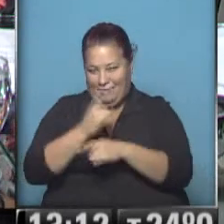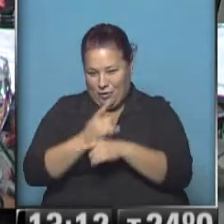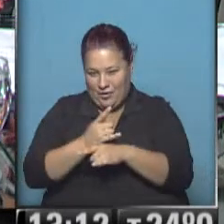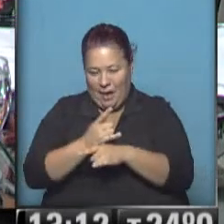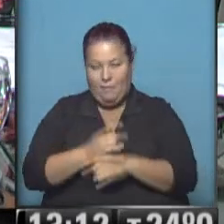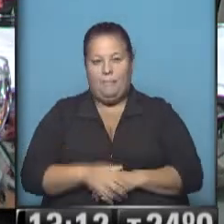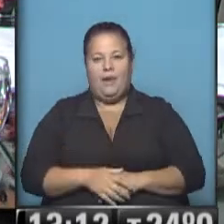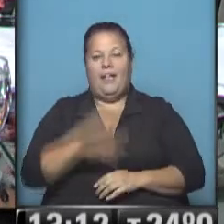en cada elección.